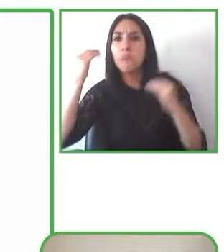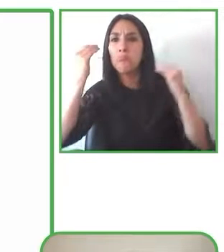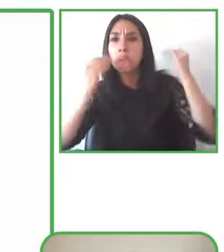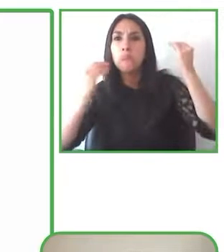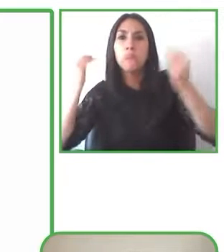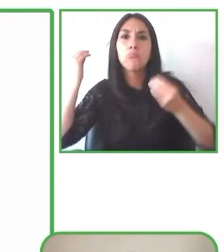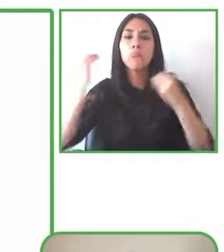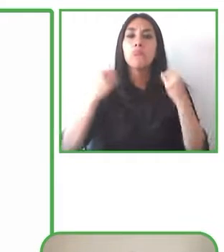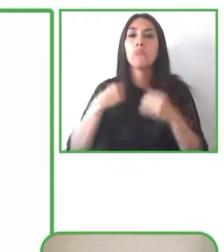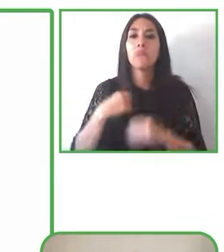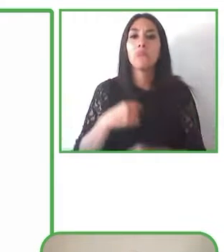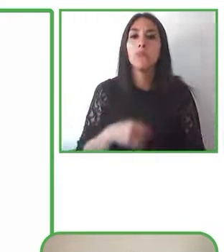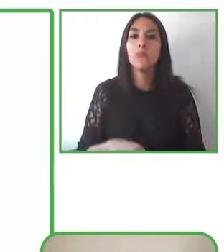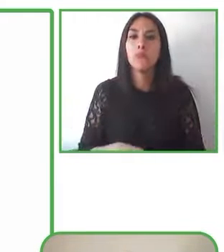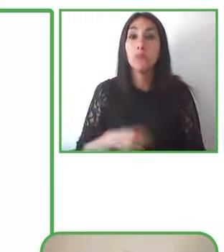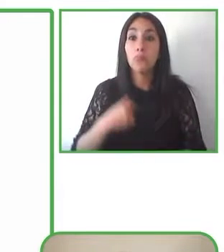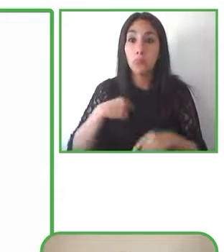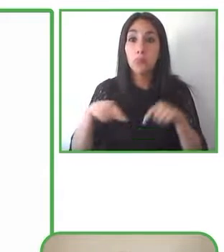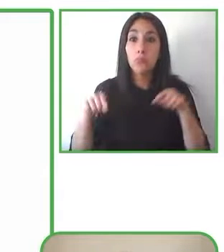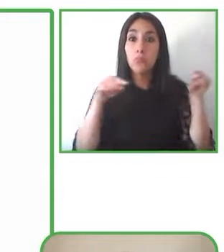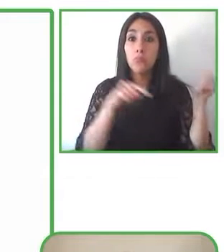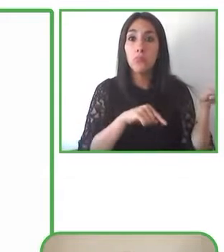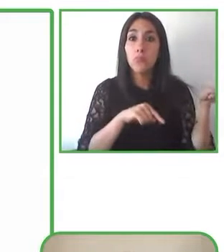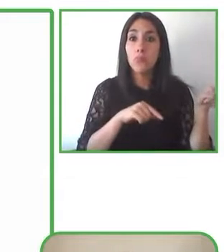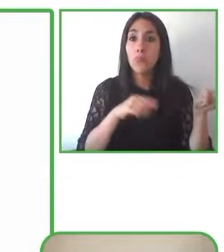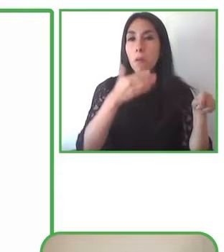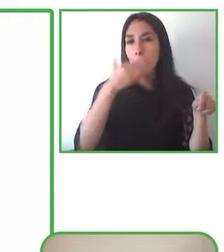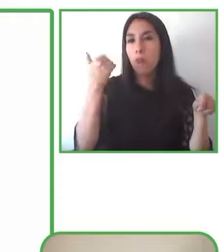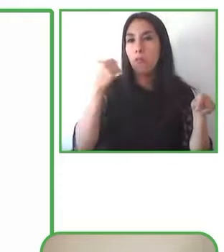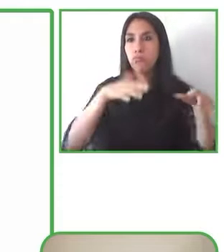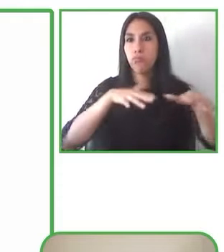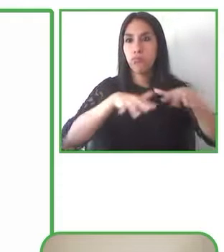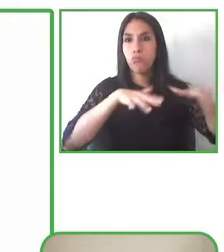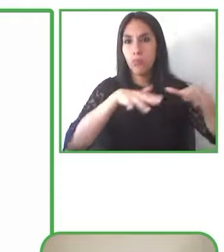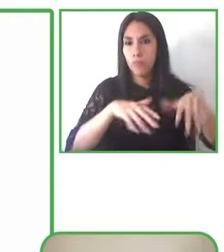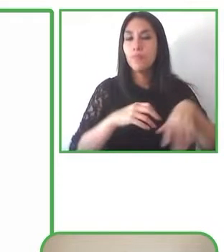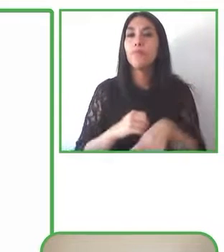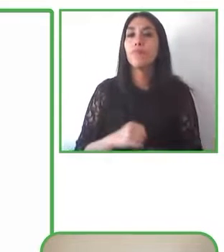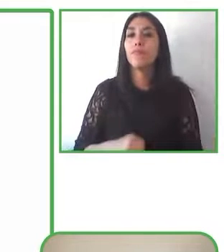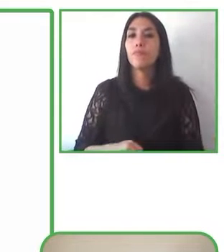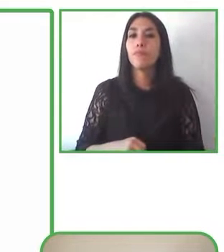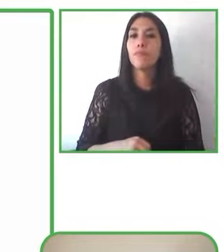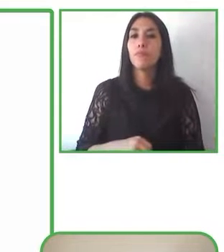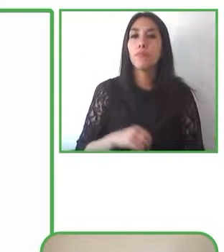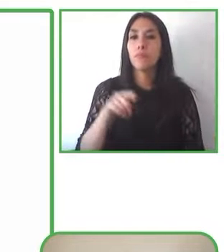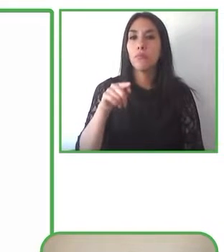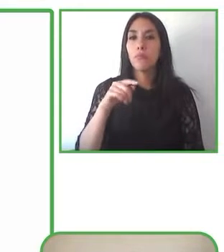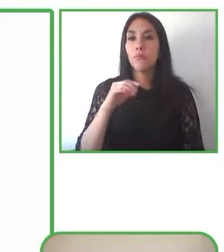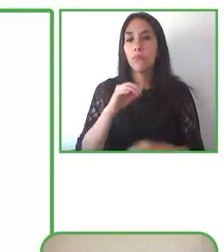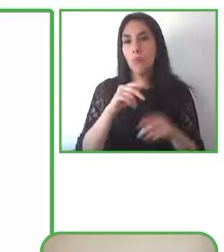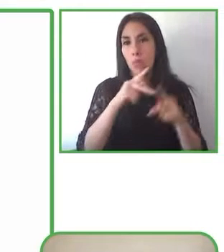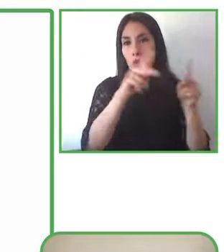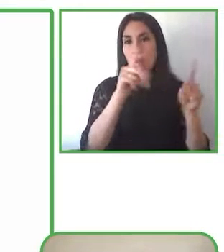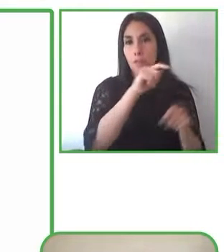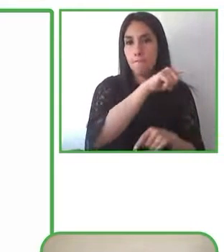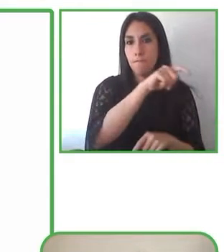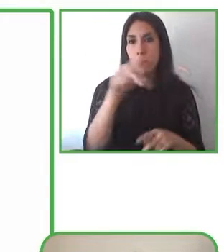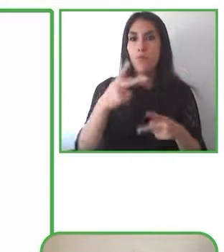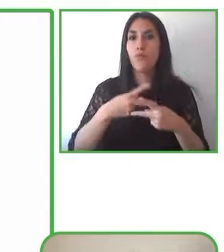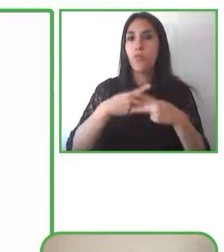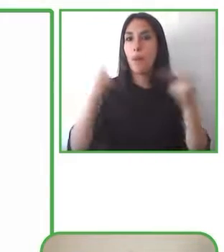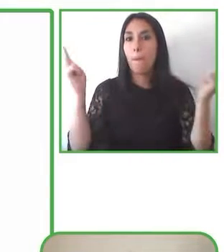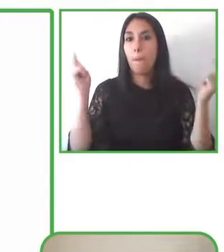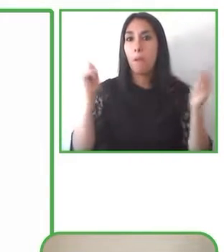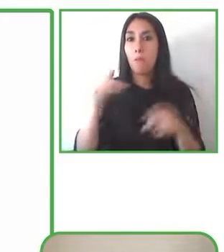mejorar sus espacios muchísimas entidades públicas que también lo querían hacer pero había falta de conocimiento y muchas veces bueno pues las